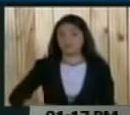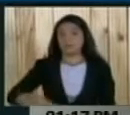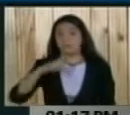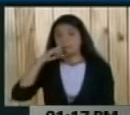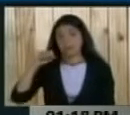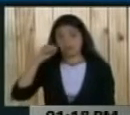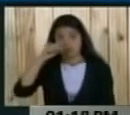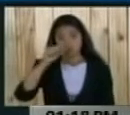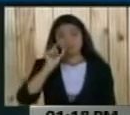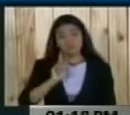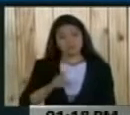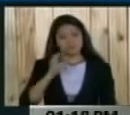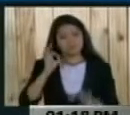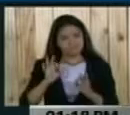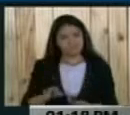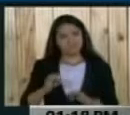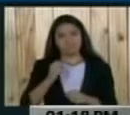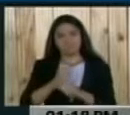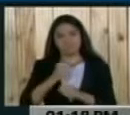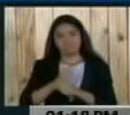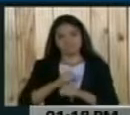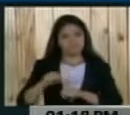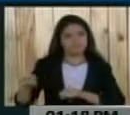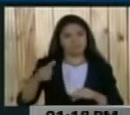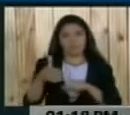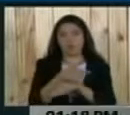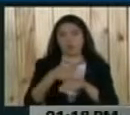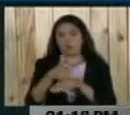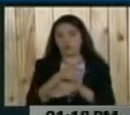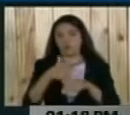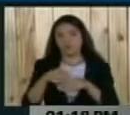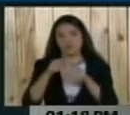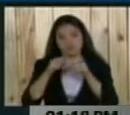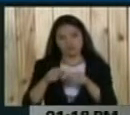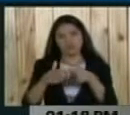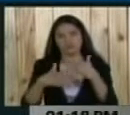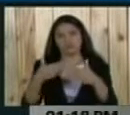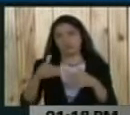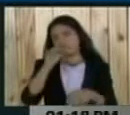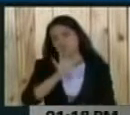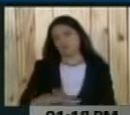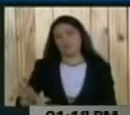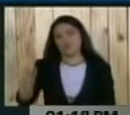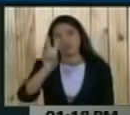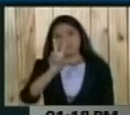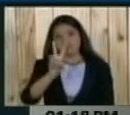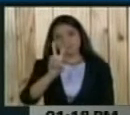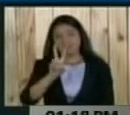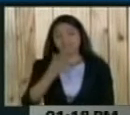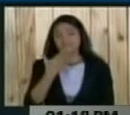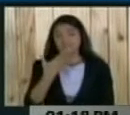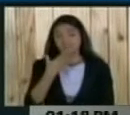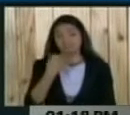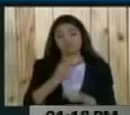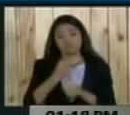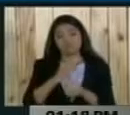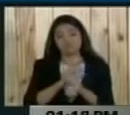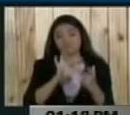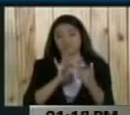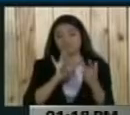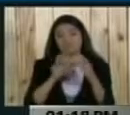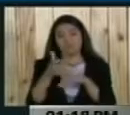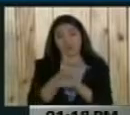sirven para confirmar la acción del gobierno, que se ejerce de manera continua en todo el país, gracias al trabajo articulado del